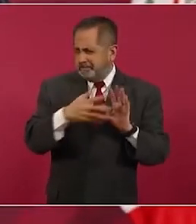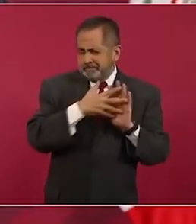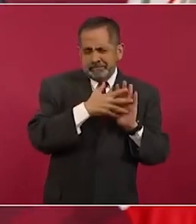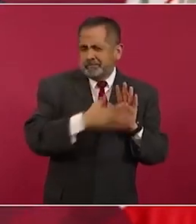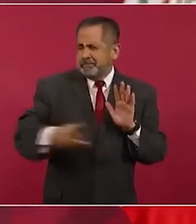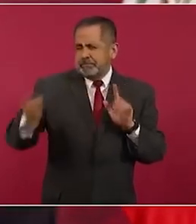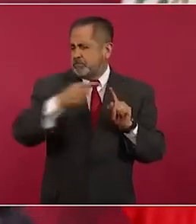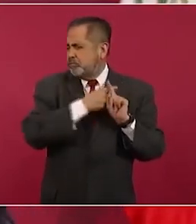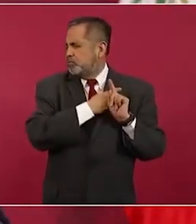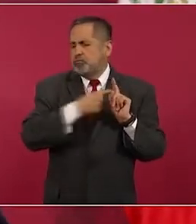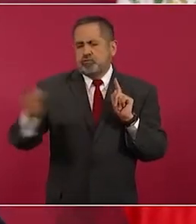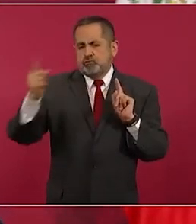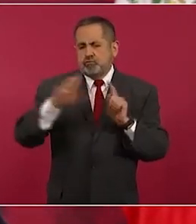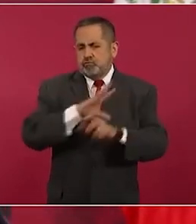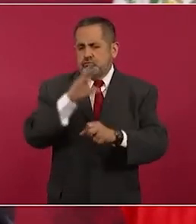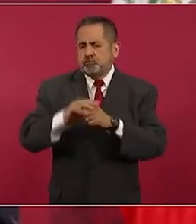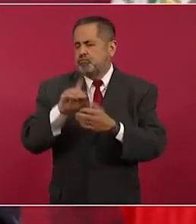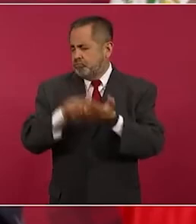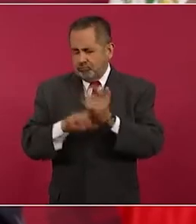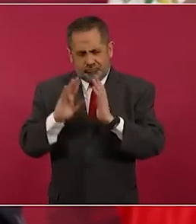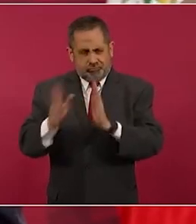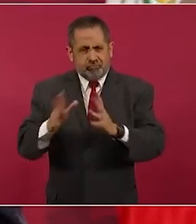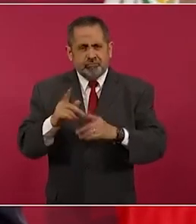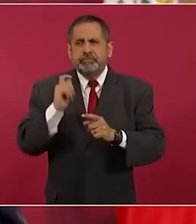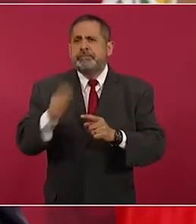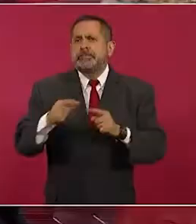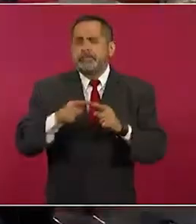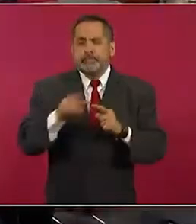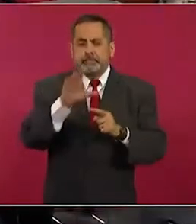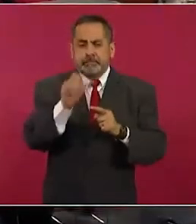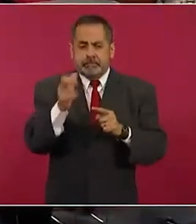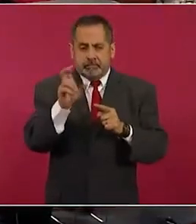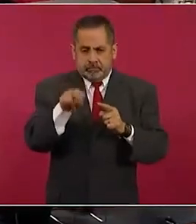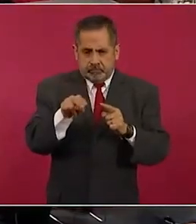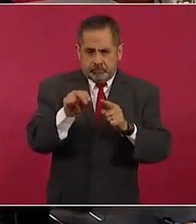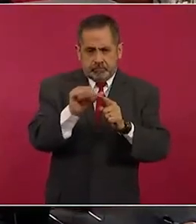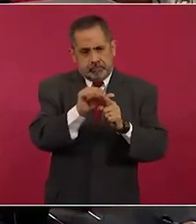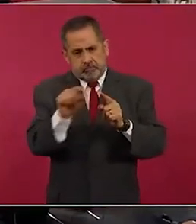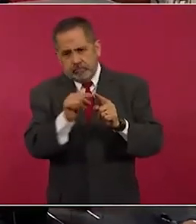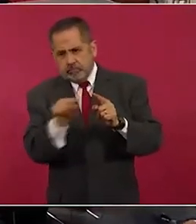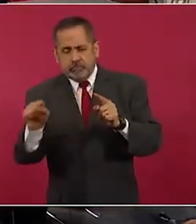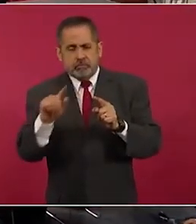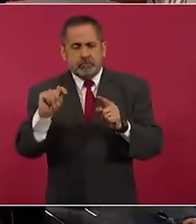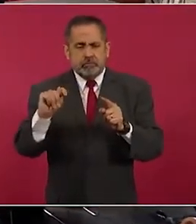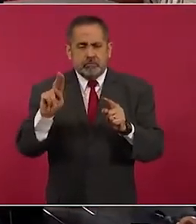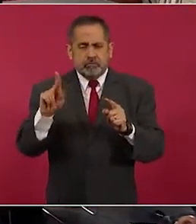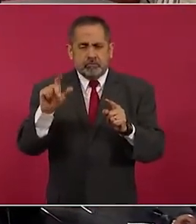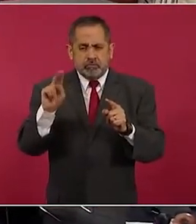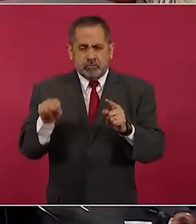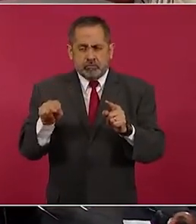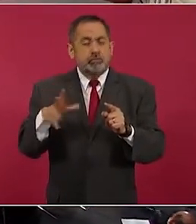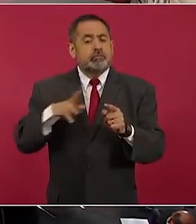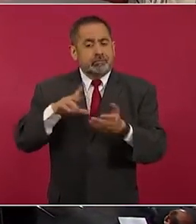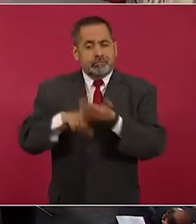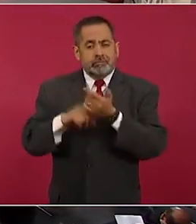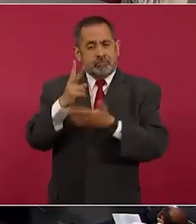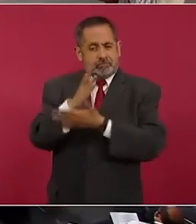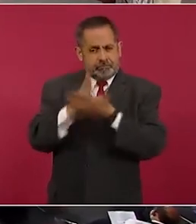el tramo de Cancún a Tulum. Ahí está dividido